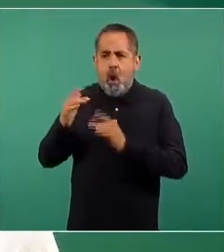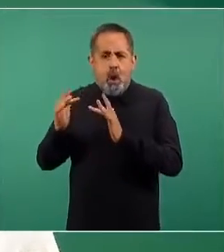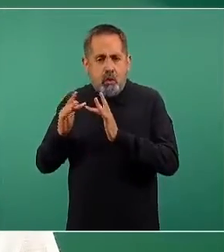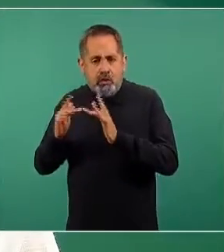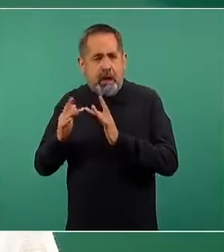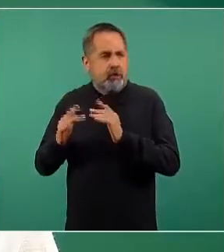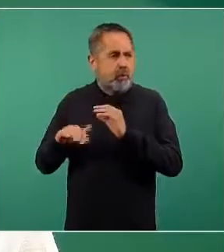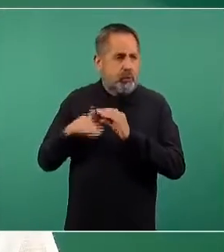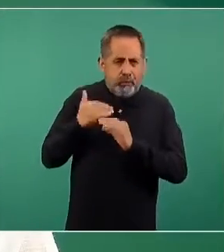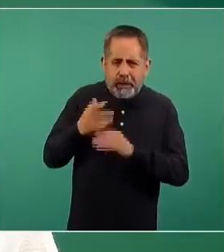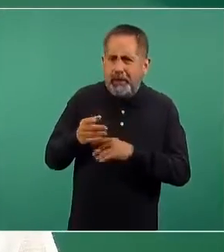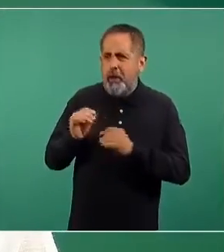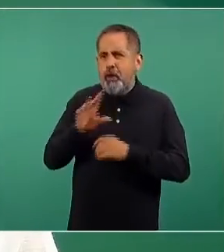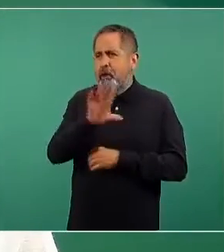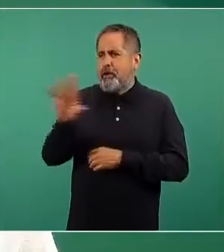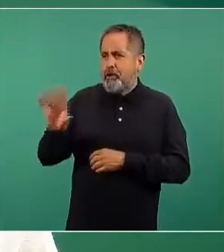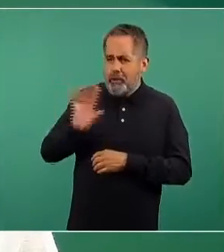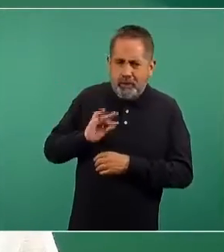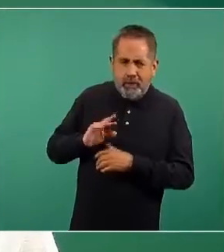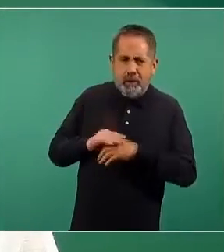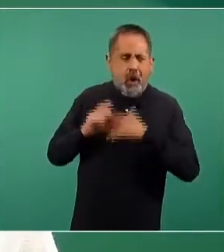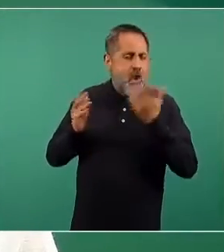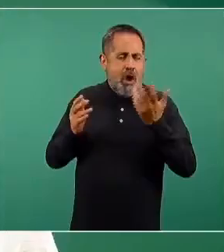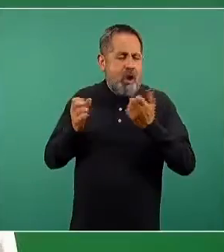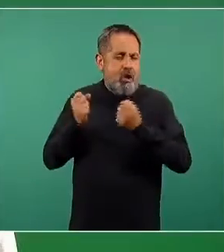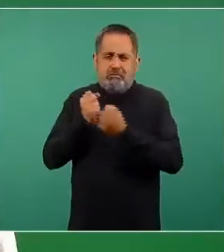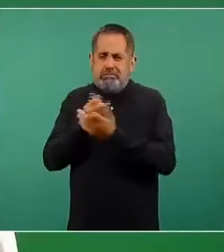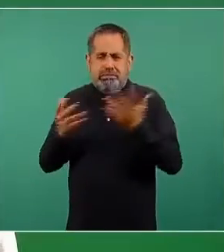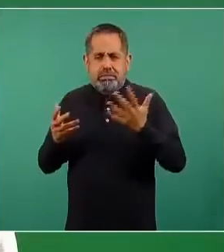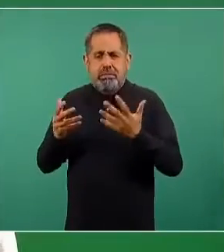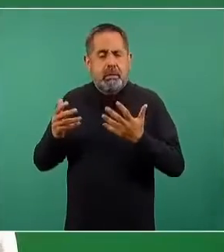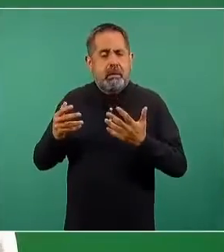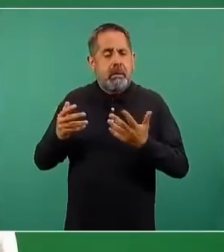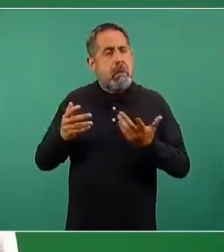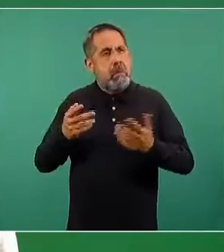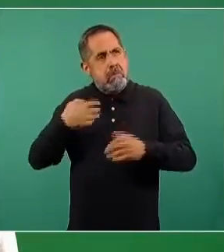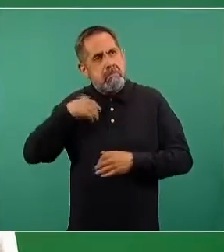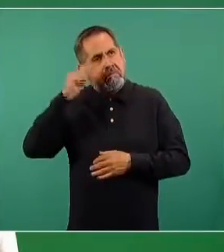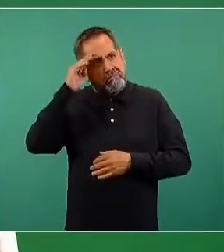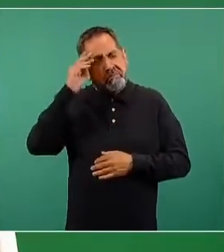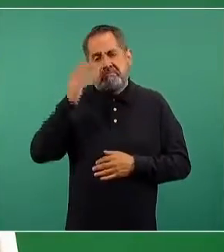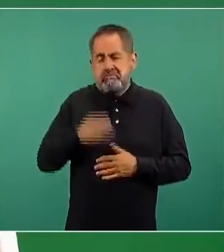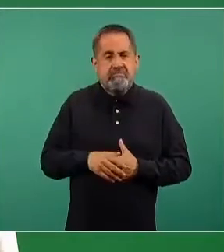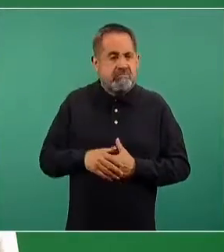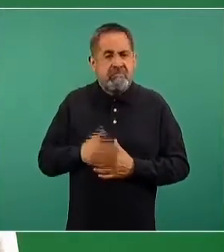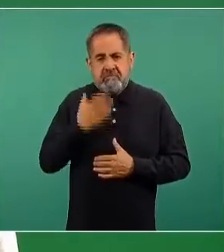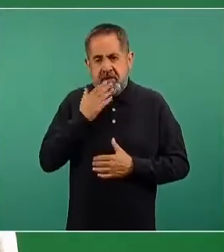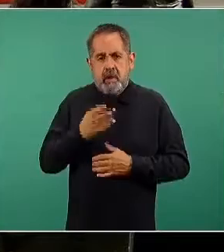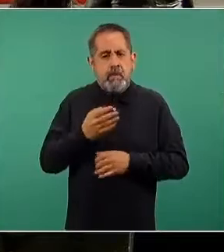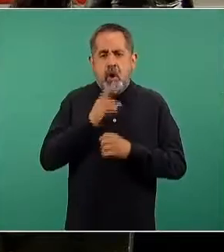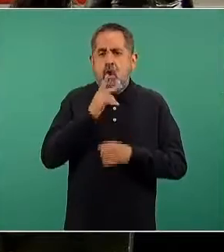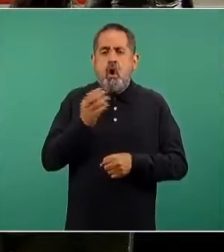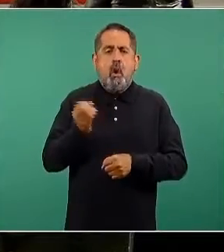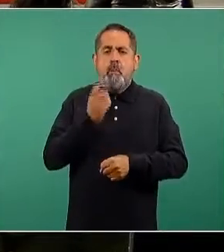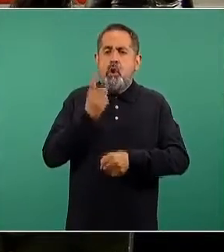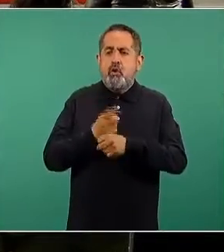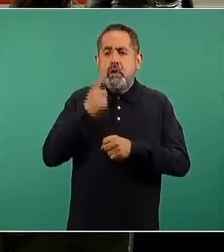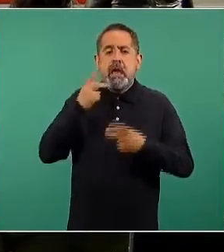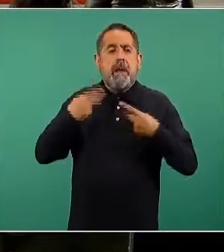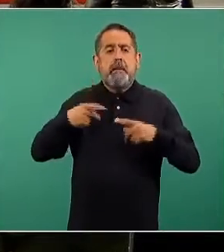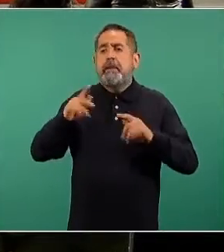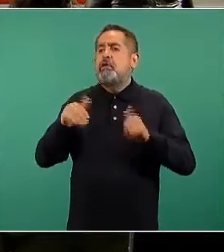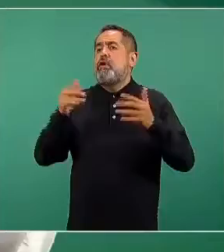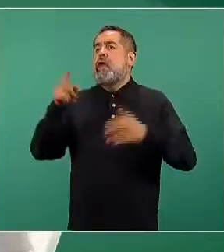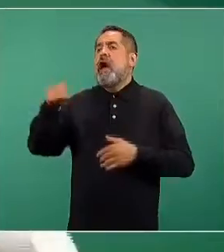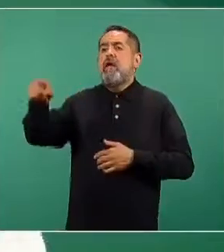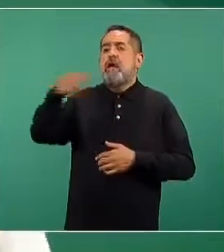a través de personas involucradas. Y hemos considerado que es muy positivo el tener la oportunidad de escuchar a la ciudadanía